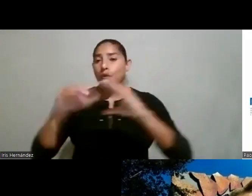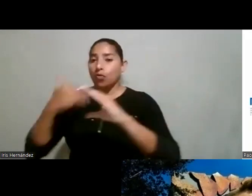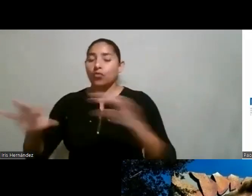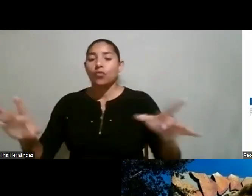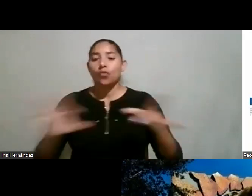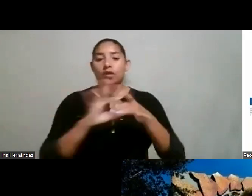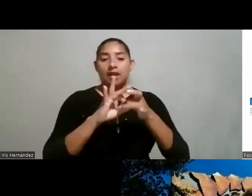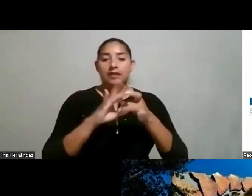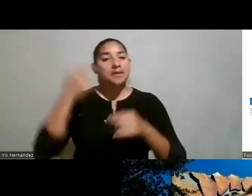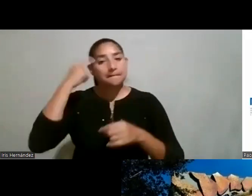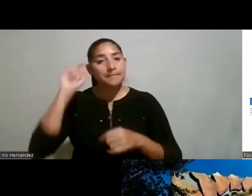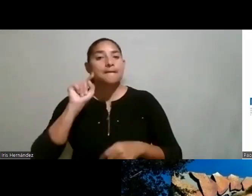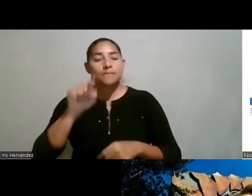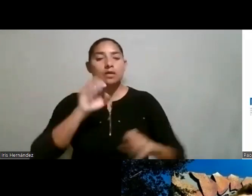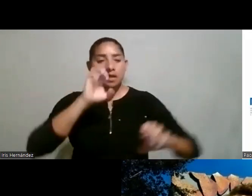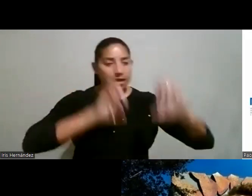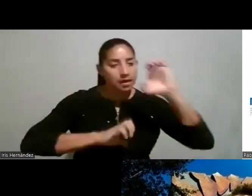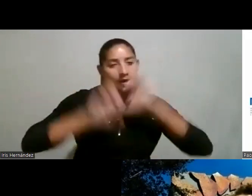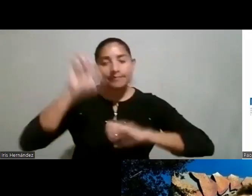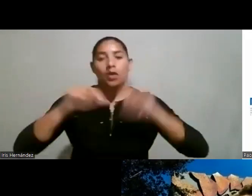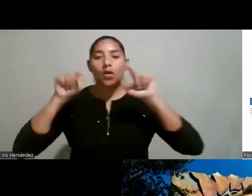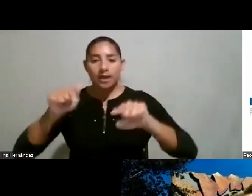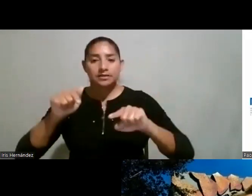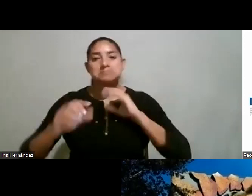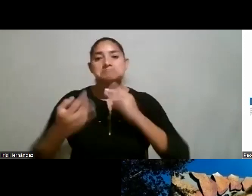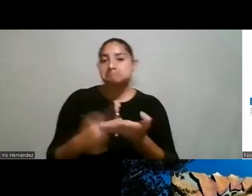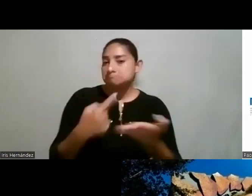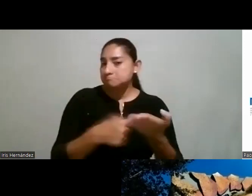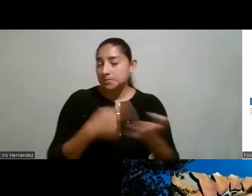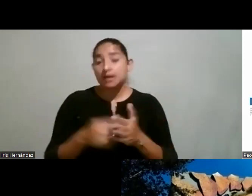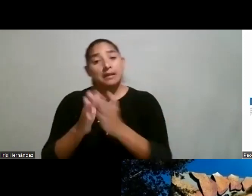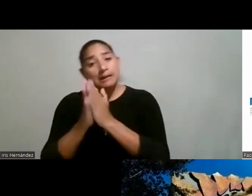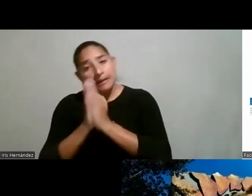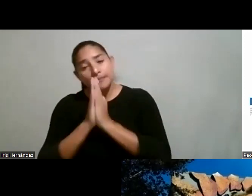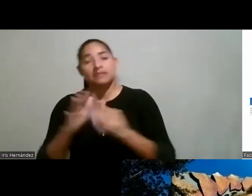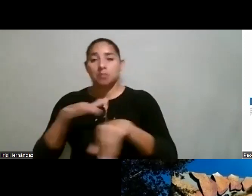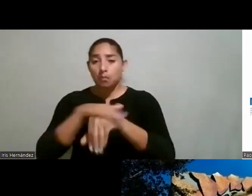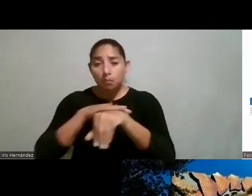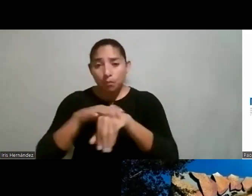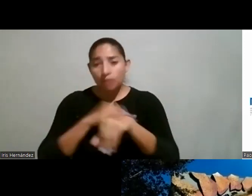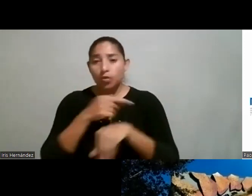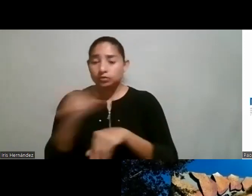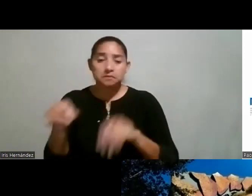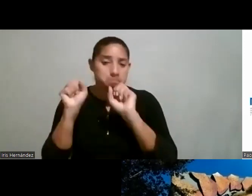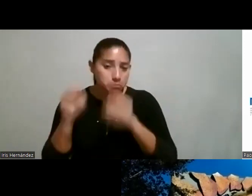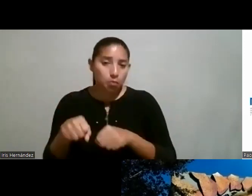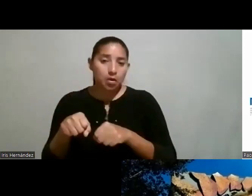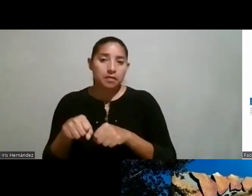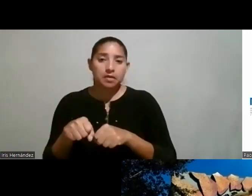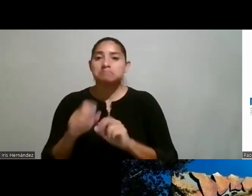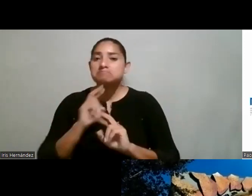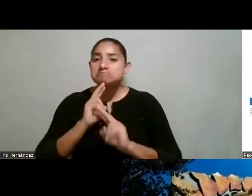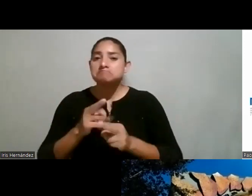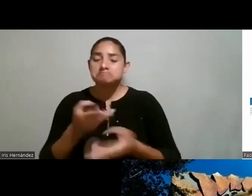enlace para poder evaluar este conversatorio les pedimos que por favor puedan darnos esa